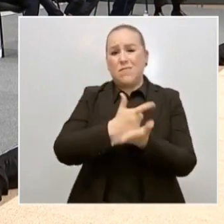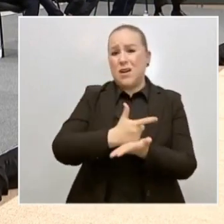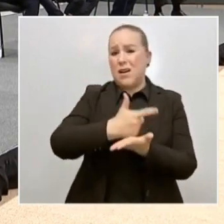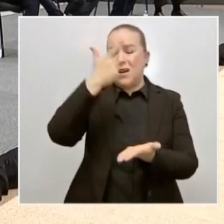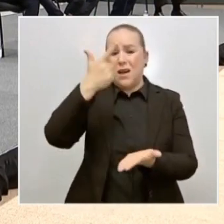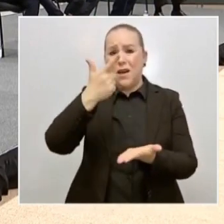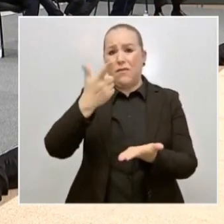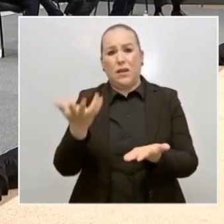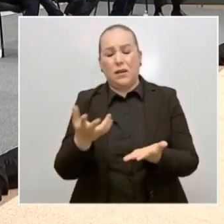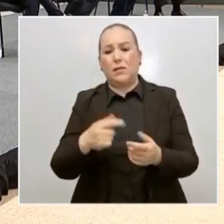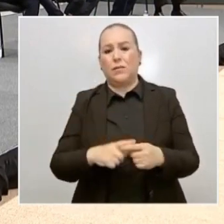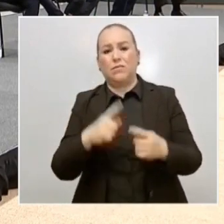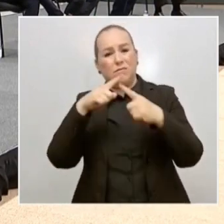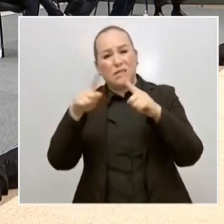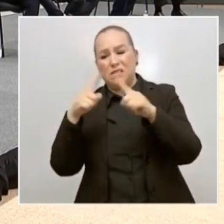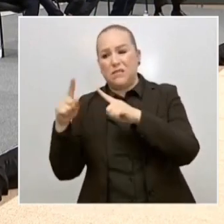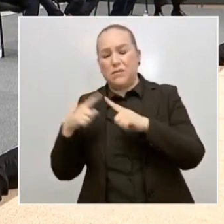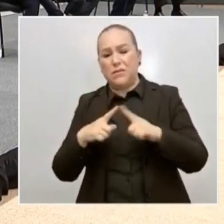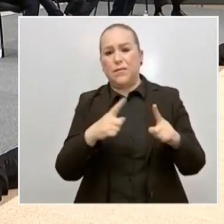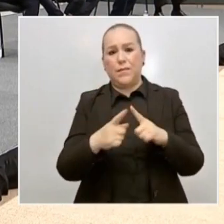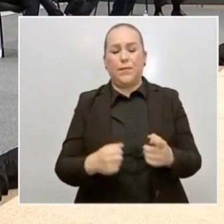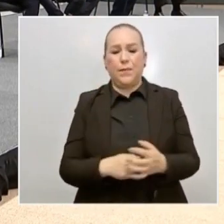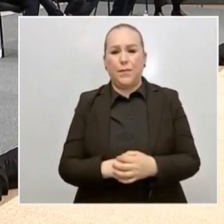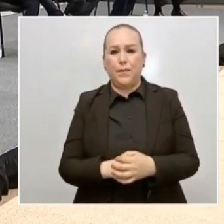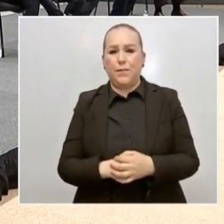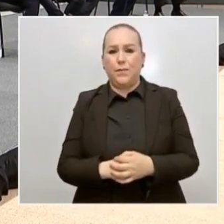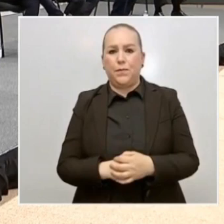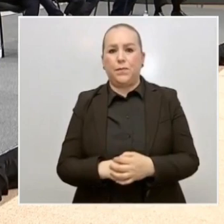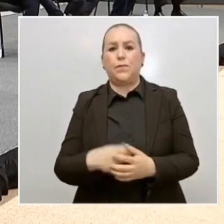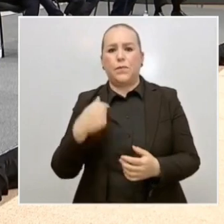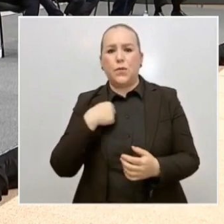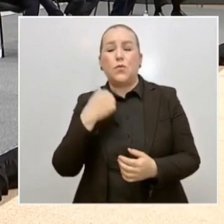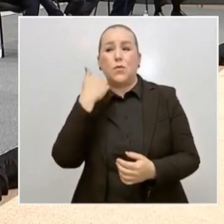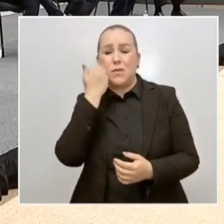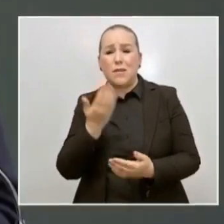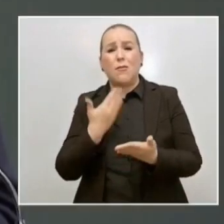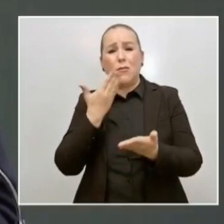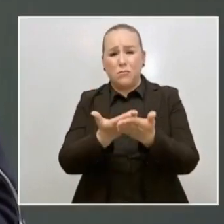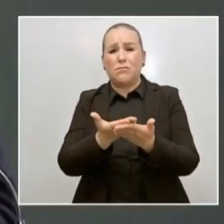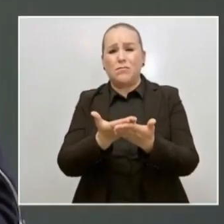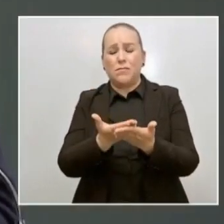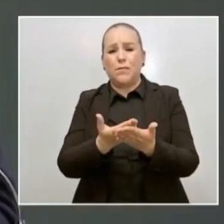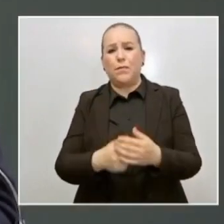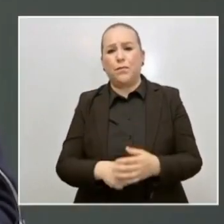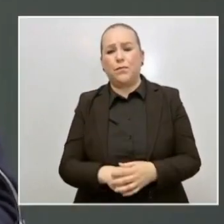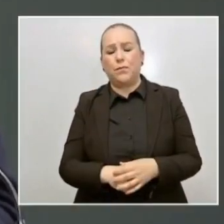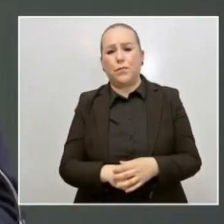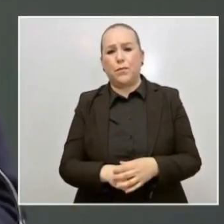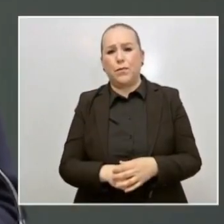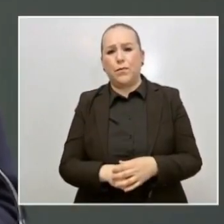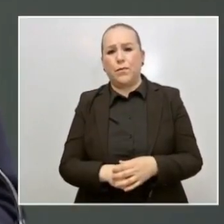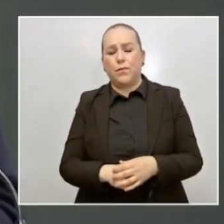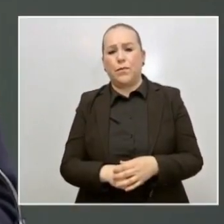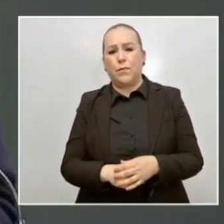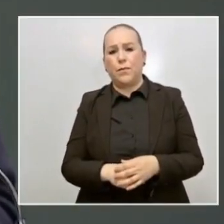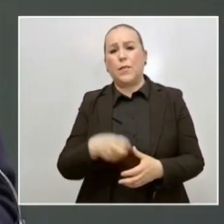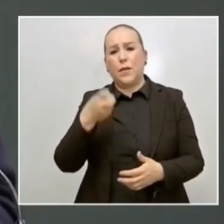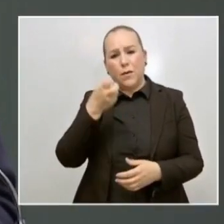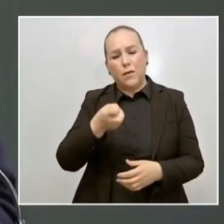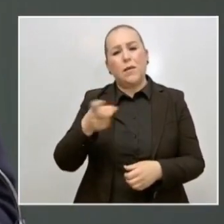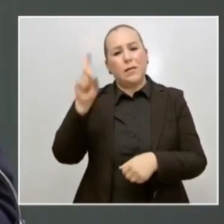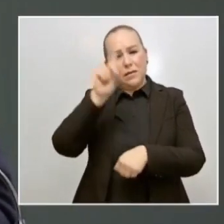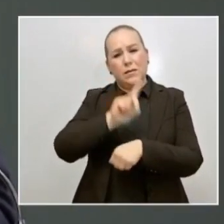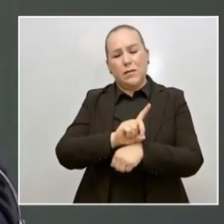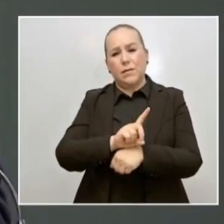sino decesos. Y quiero transmitirle una petición muy particular que esta mañana